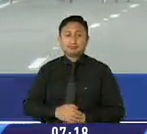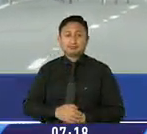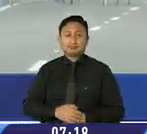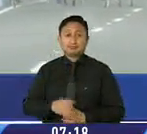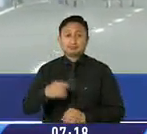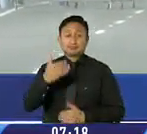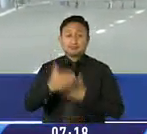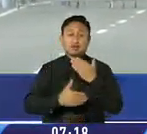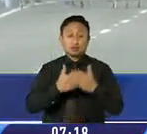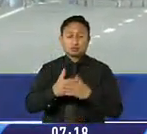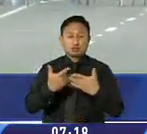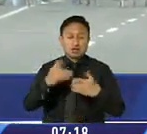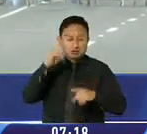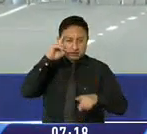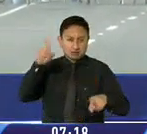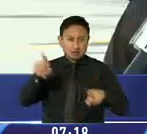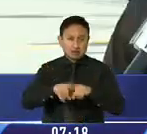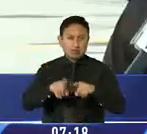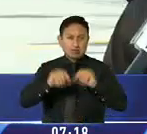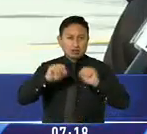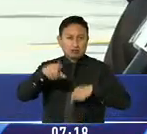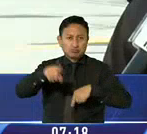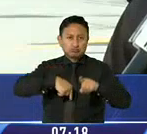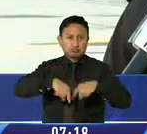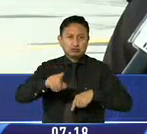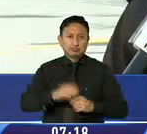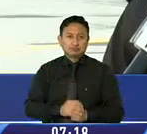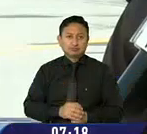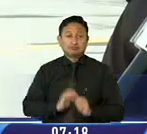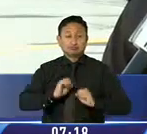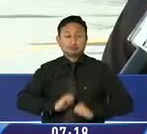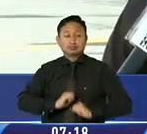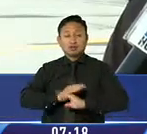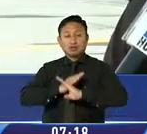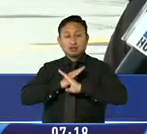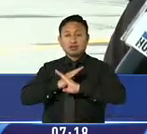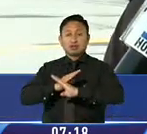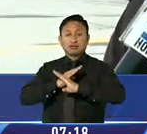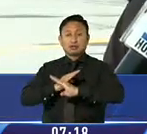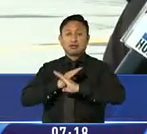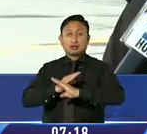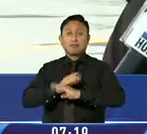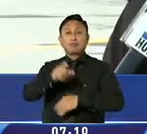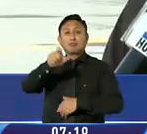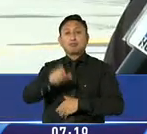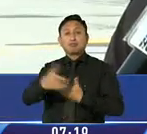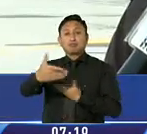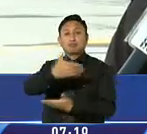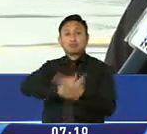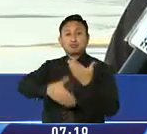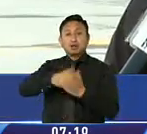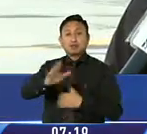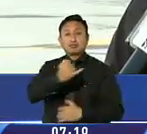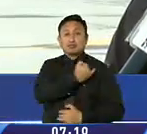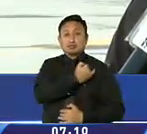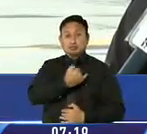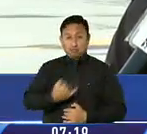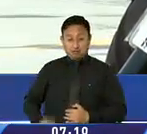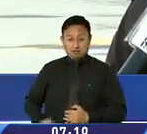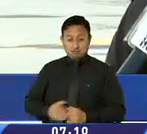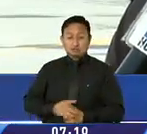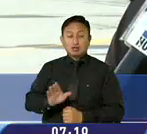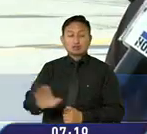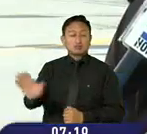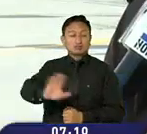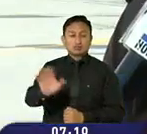generando luego un acuerdo para poder circular. Es una resistencia que están realizando los comerciantes pepiales y no quieren